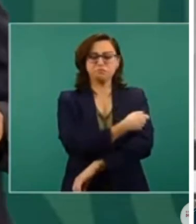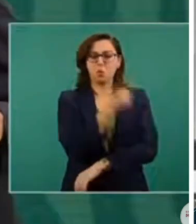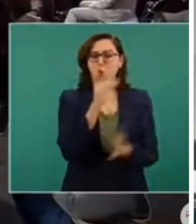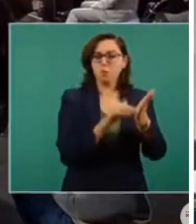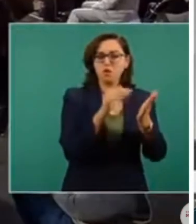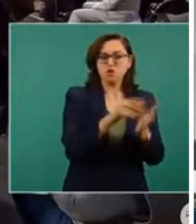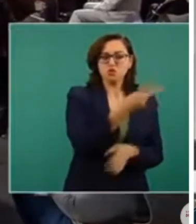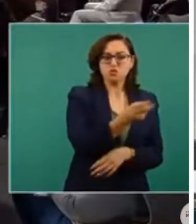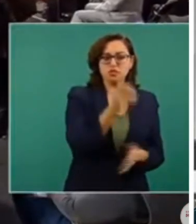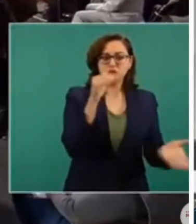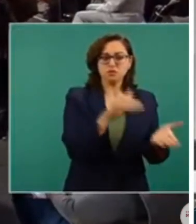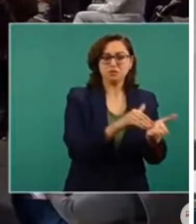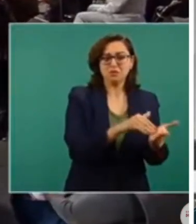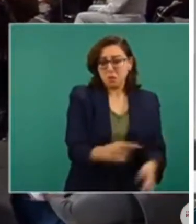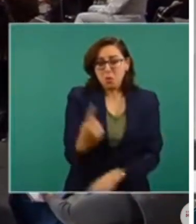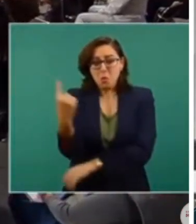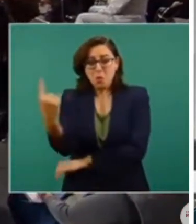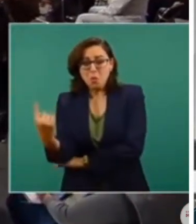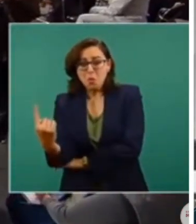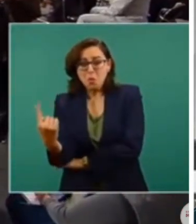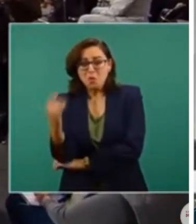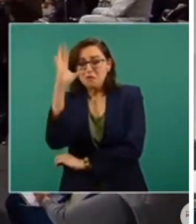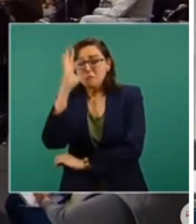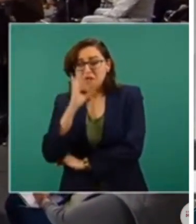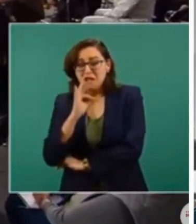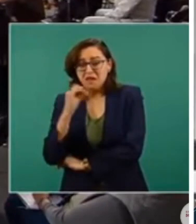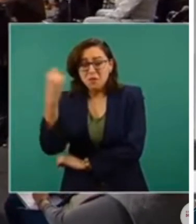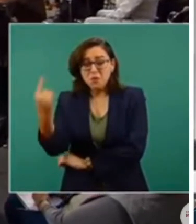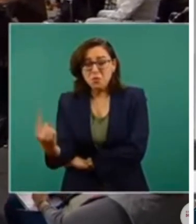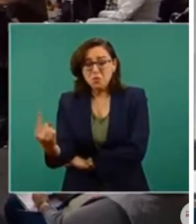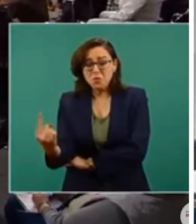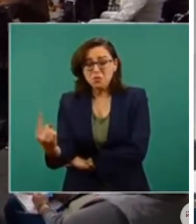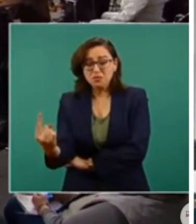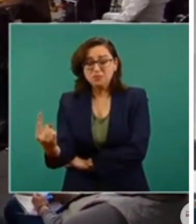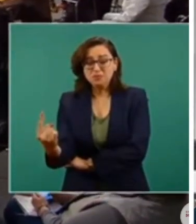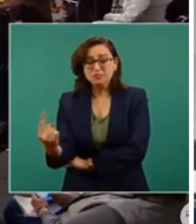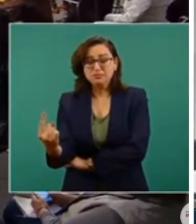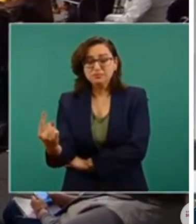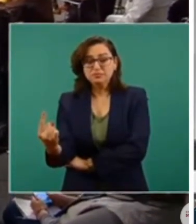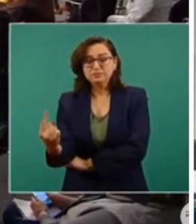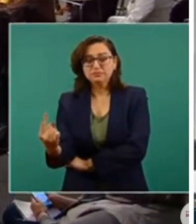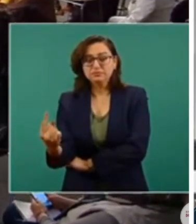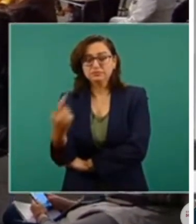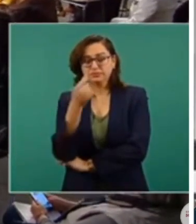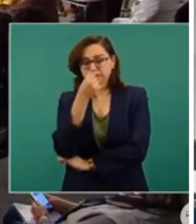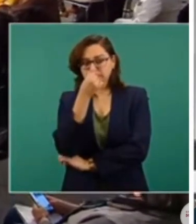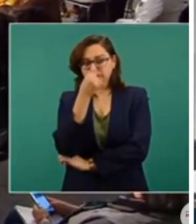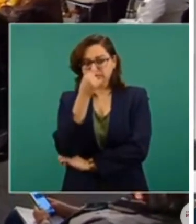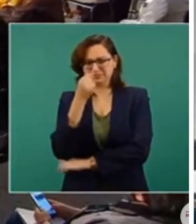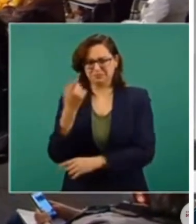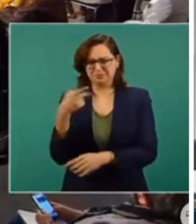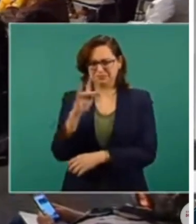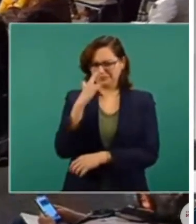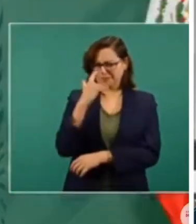Lo único que no va a hacer es mencionar partidos políticos ni llamar a que voten por ellos. Además,